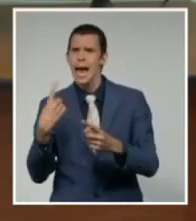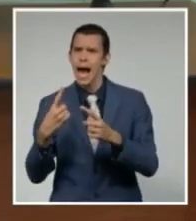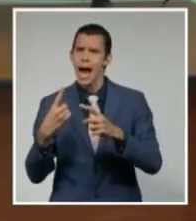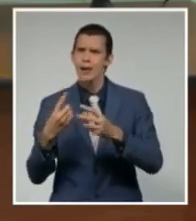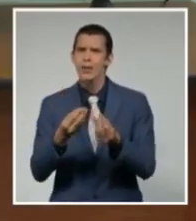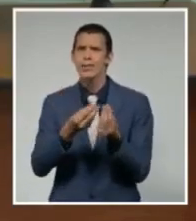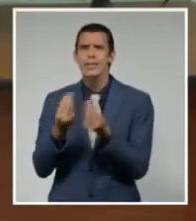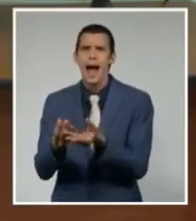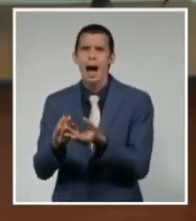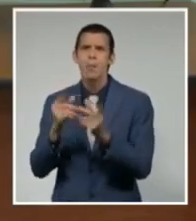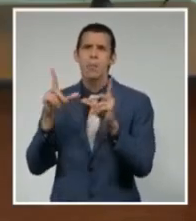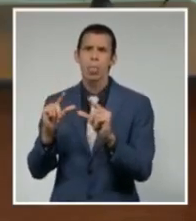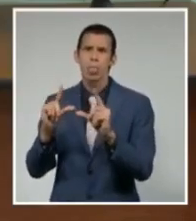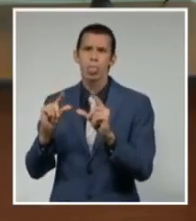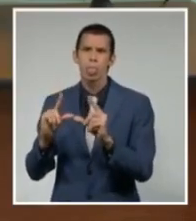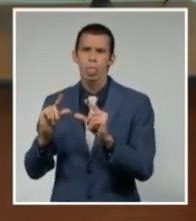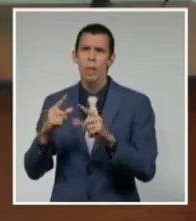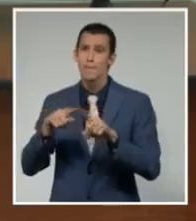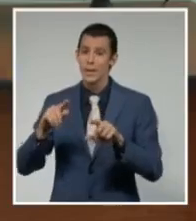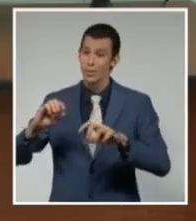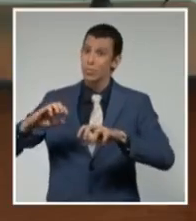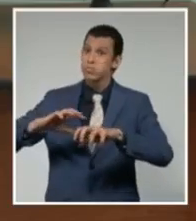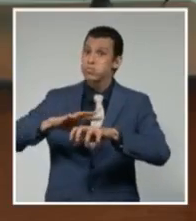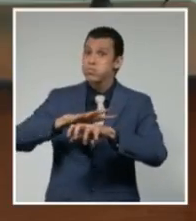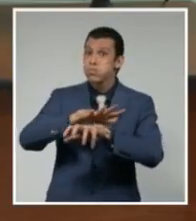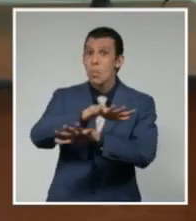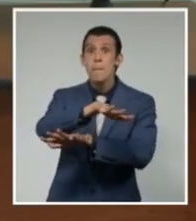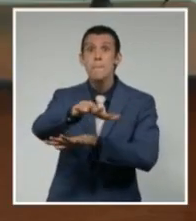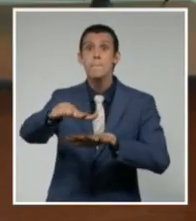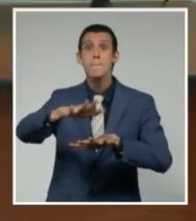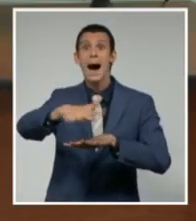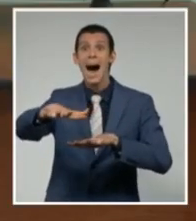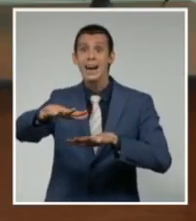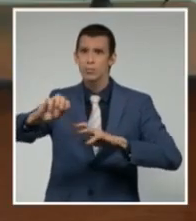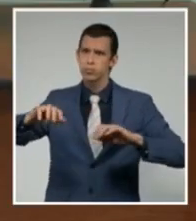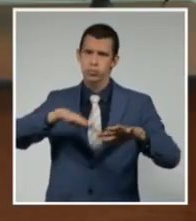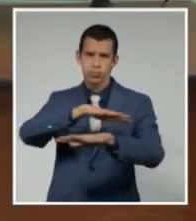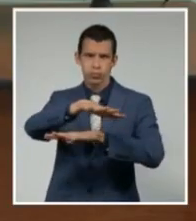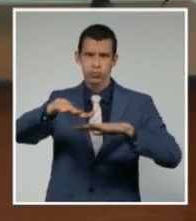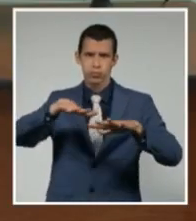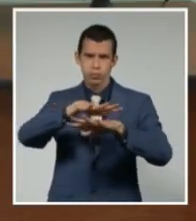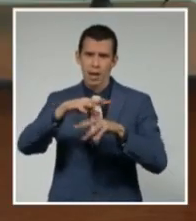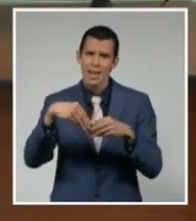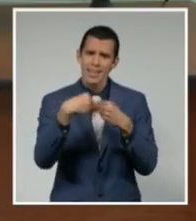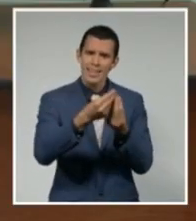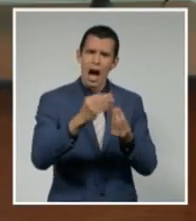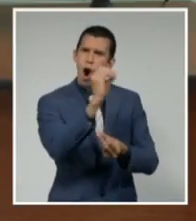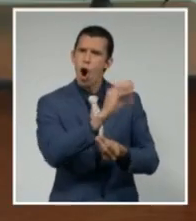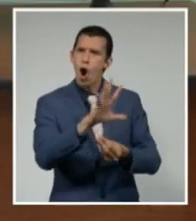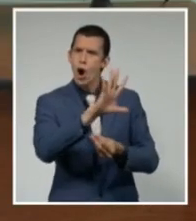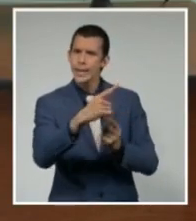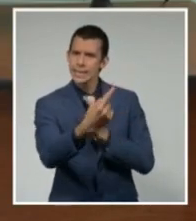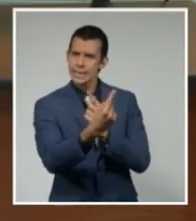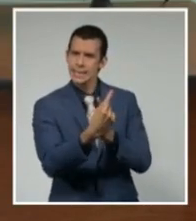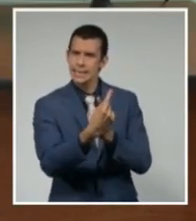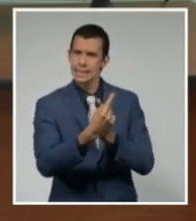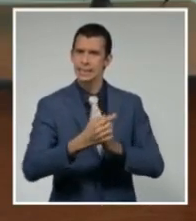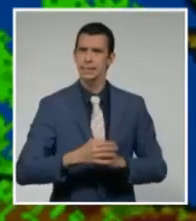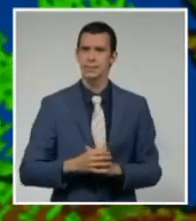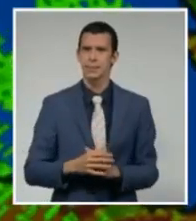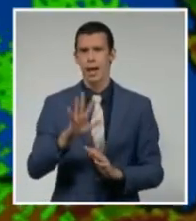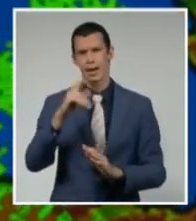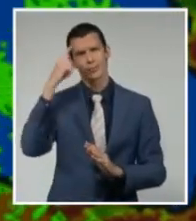la parte oriental de nuestro país. Y fíjense ustedes aquí el radar, ya el radar situado en Gran Piedra, nuestro radar